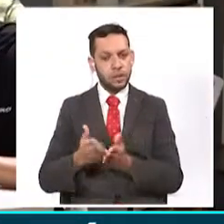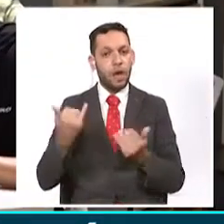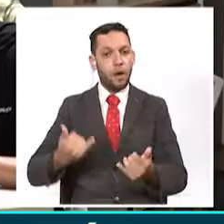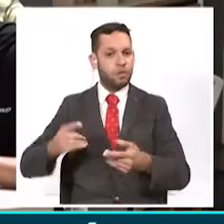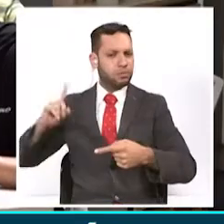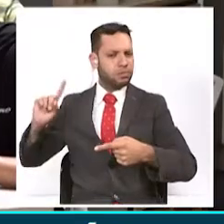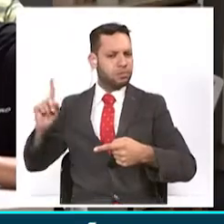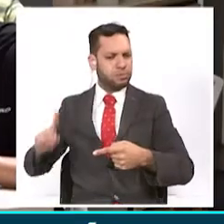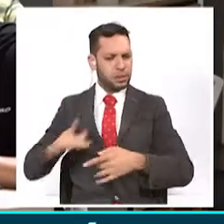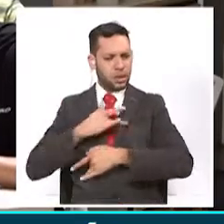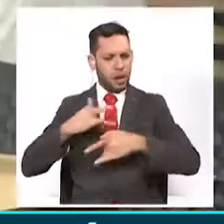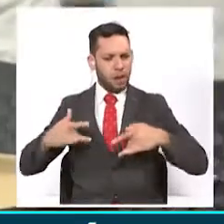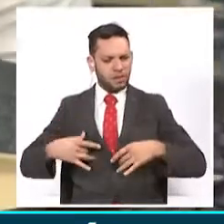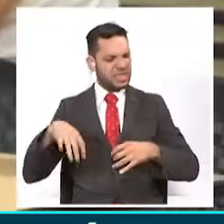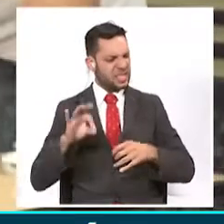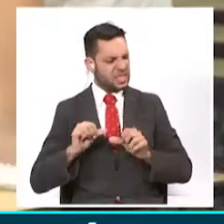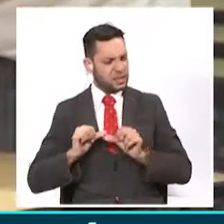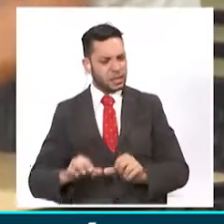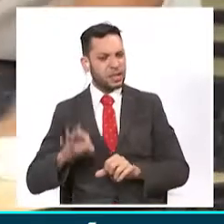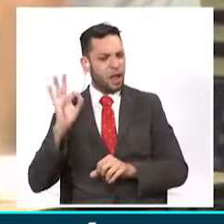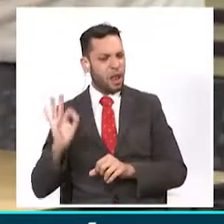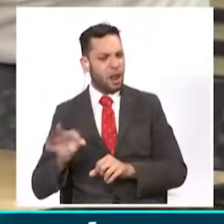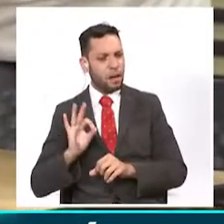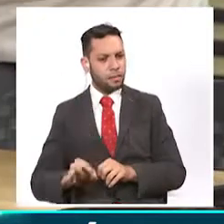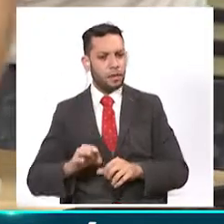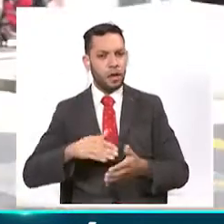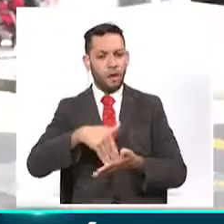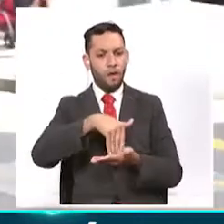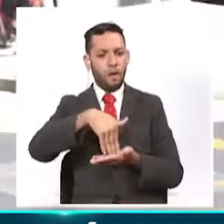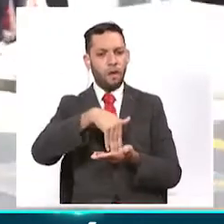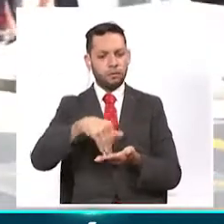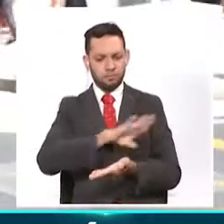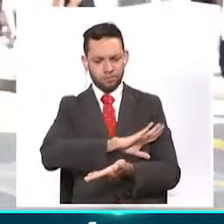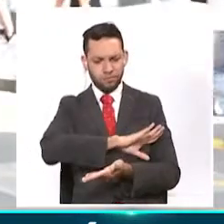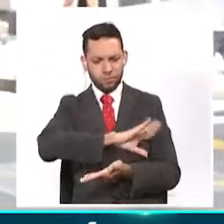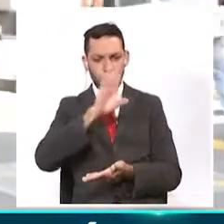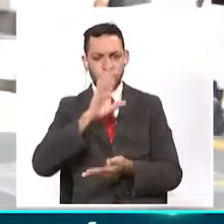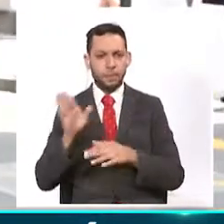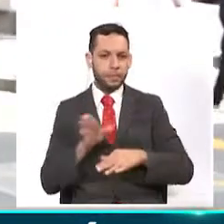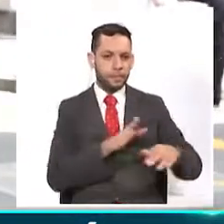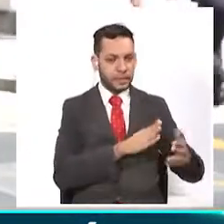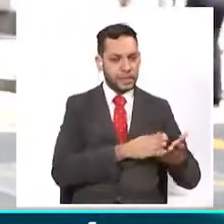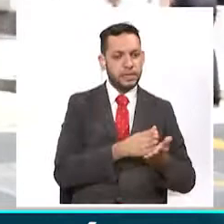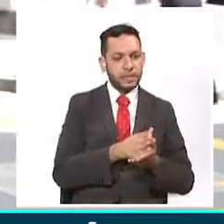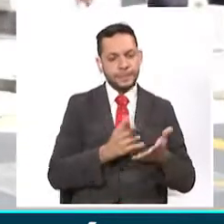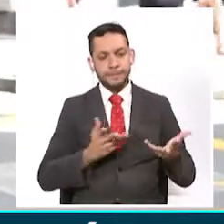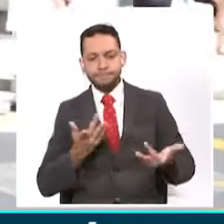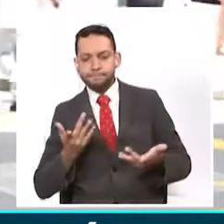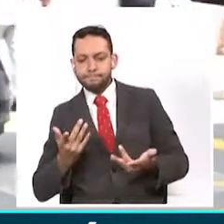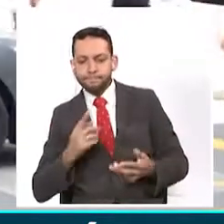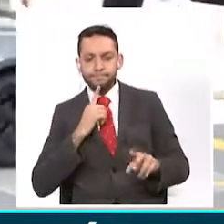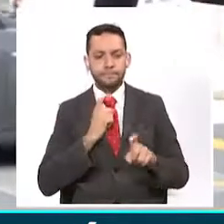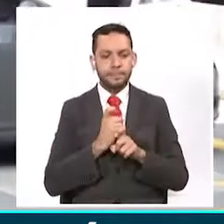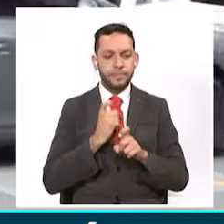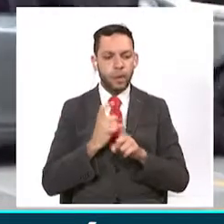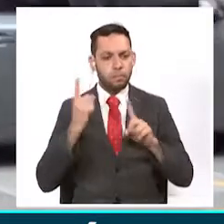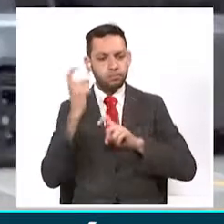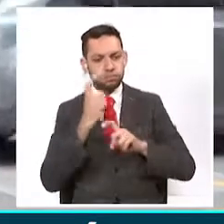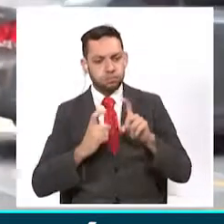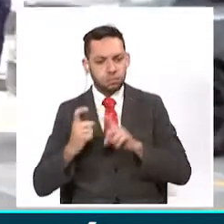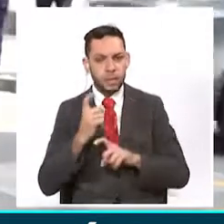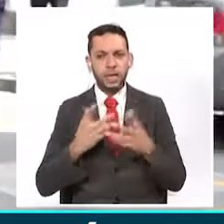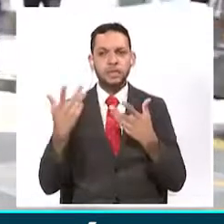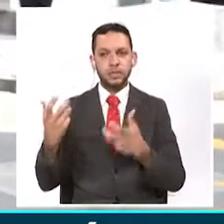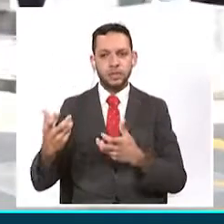aplicación de los protocolos de bioseguridad y no piensa bajar la guardia. Por ahora crece la expectativa entre los diferentes empresarios de este sector